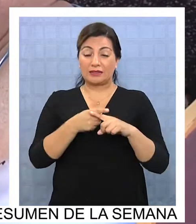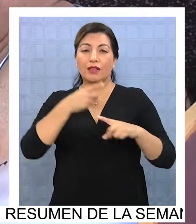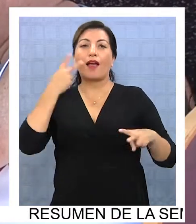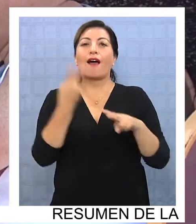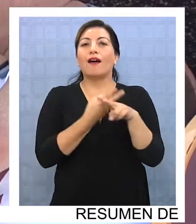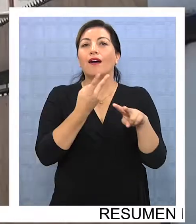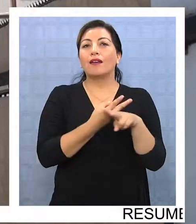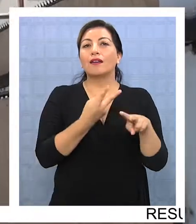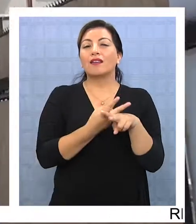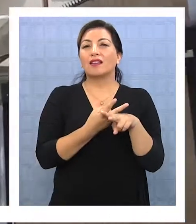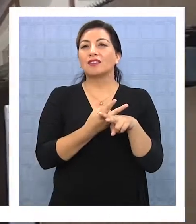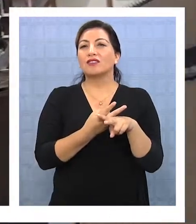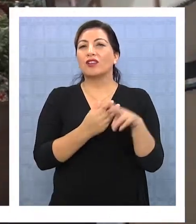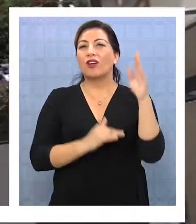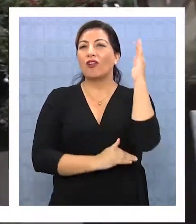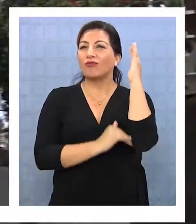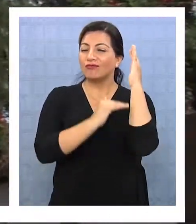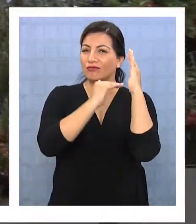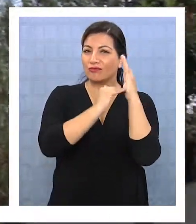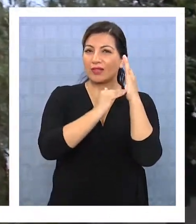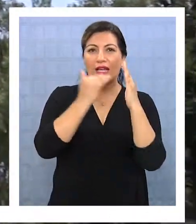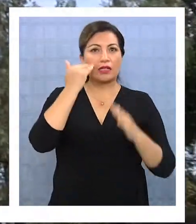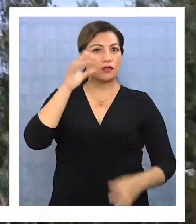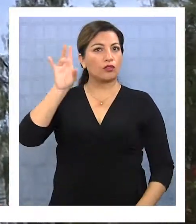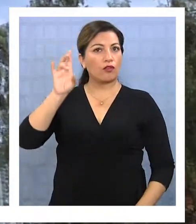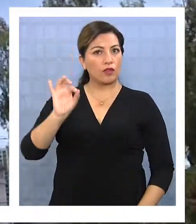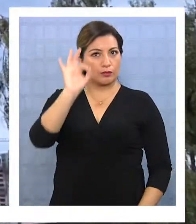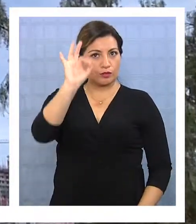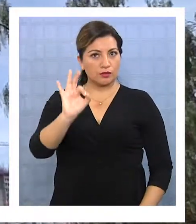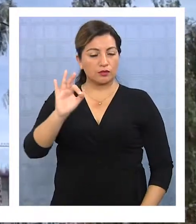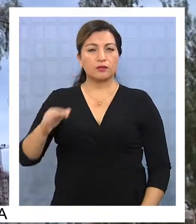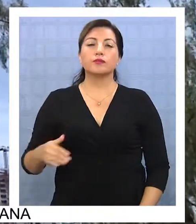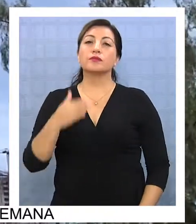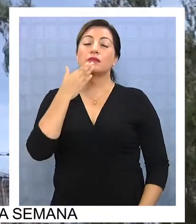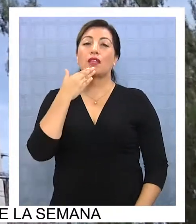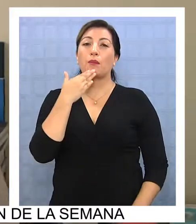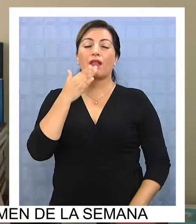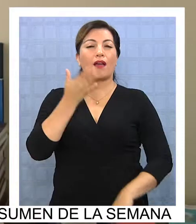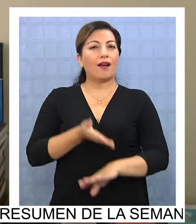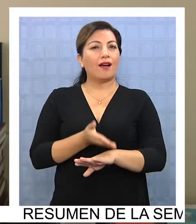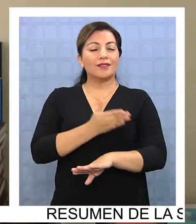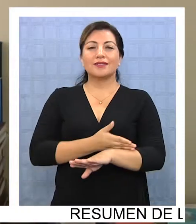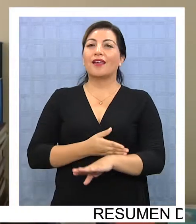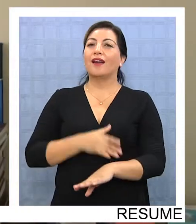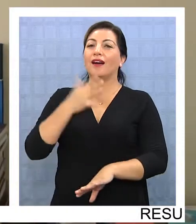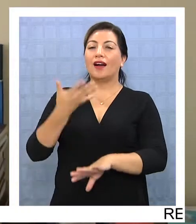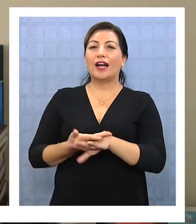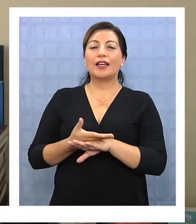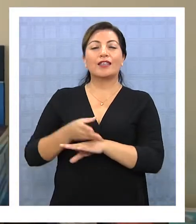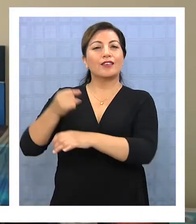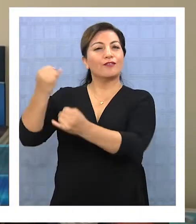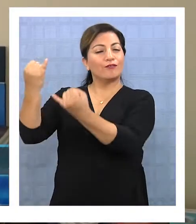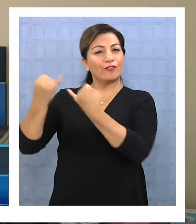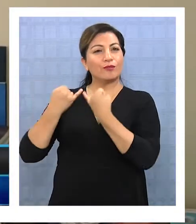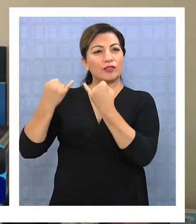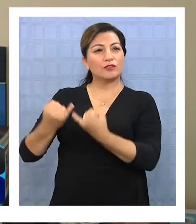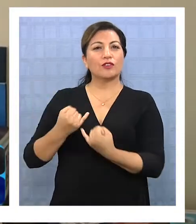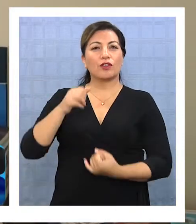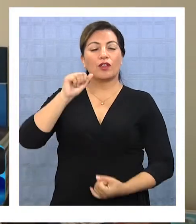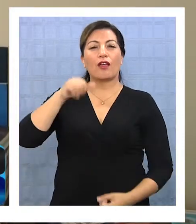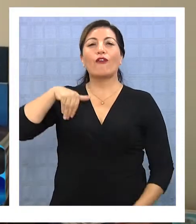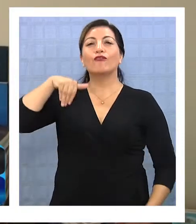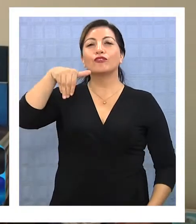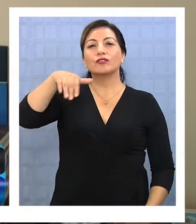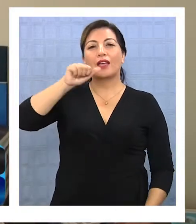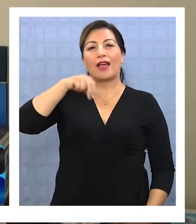amoblados fue cercano al 90%. Además tenemos datos de Andes Mar, de esta línea de transporte de buses argentinos que nos indican